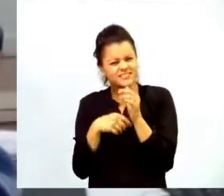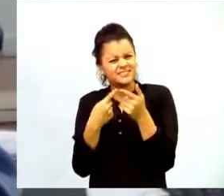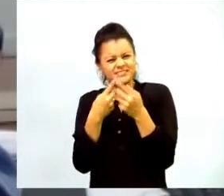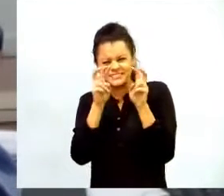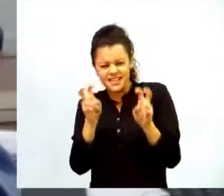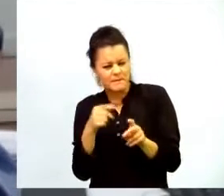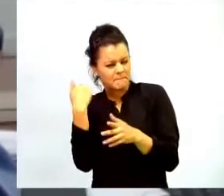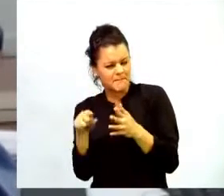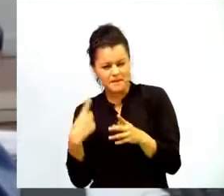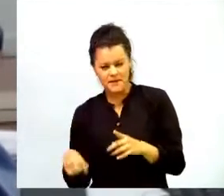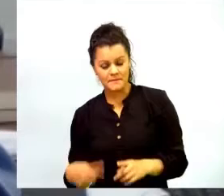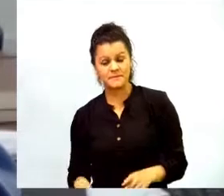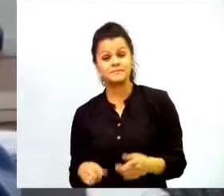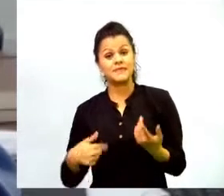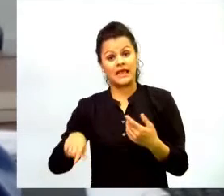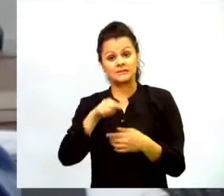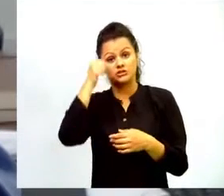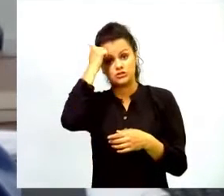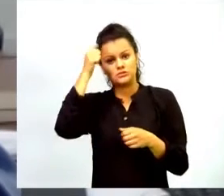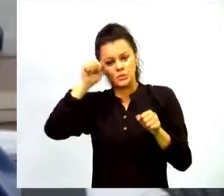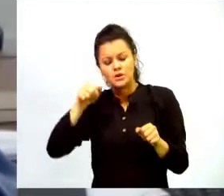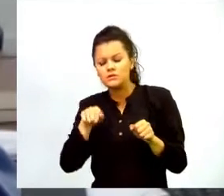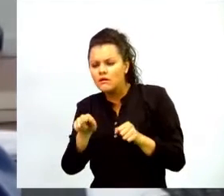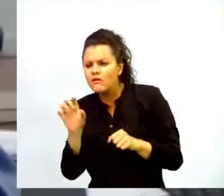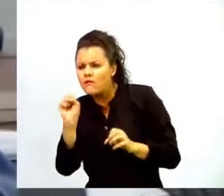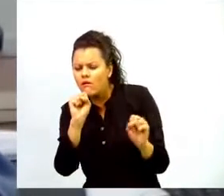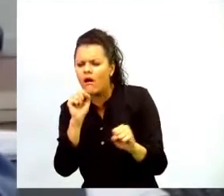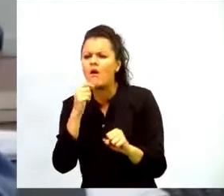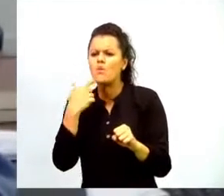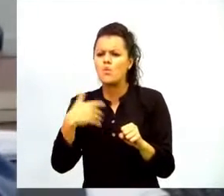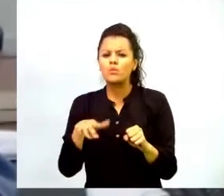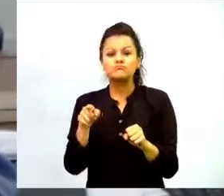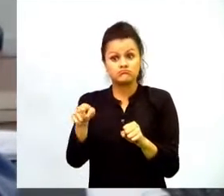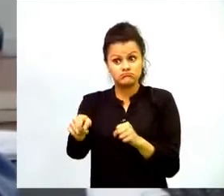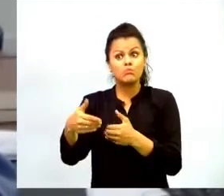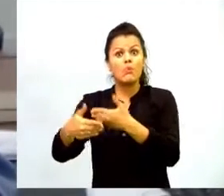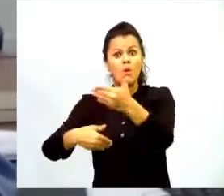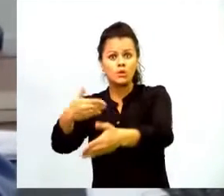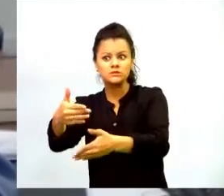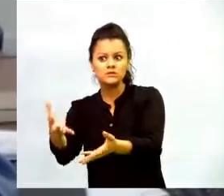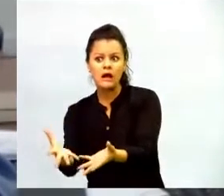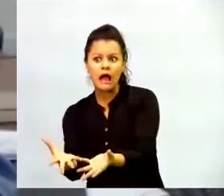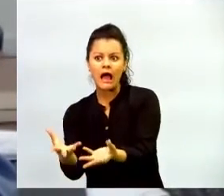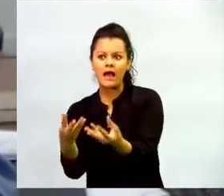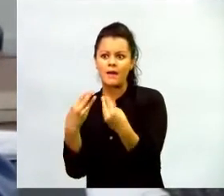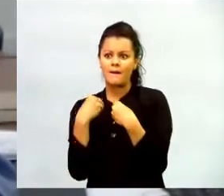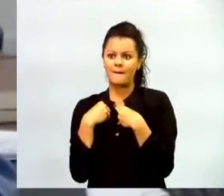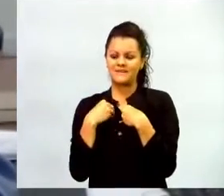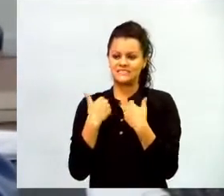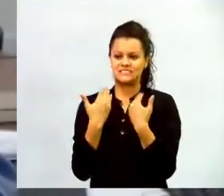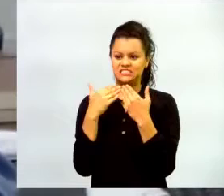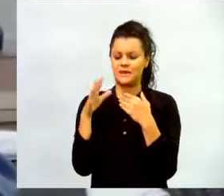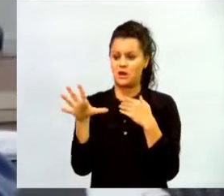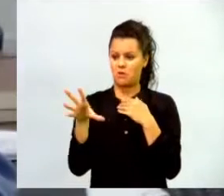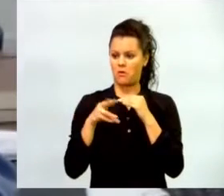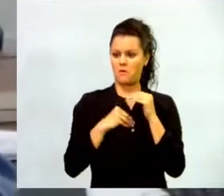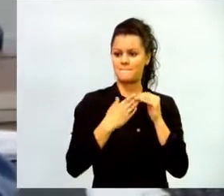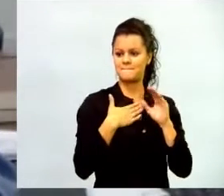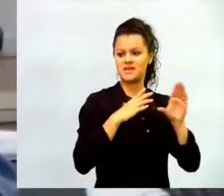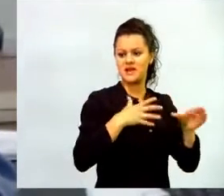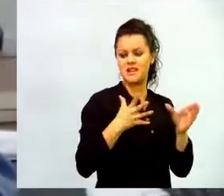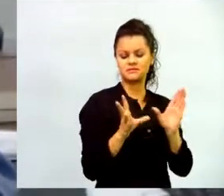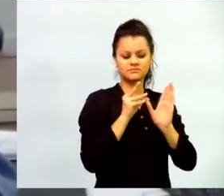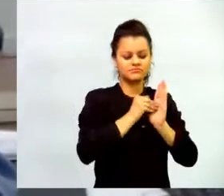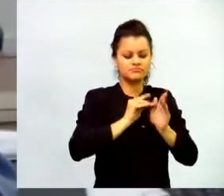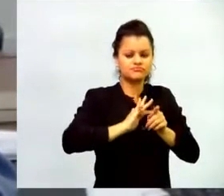planes de aula, procesos que les van a apoyar para que integren y enriquezcan su clase, para que